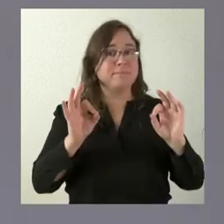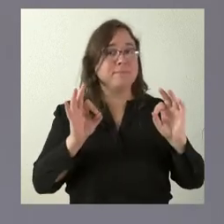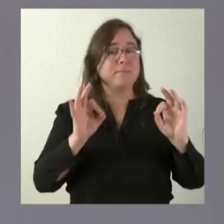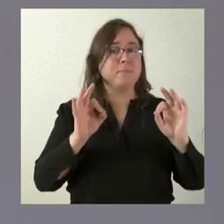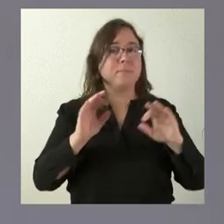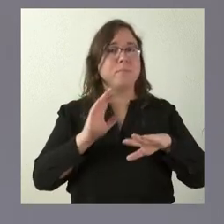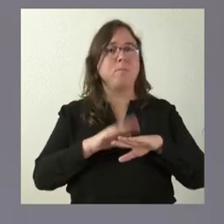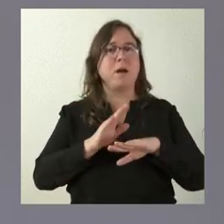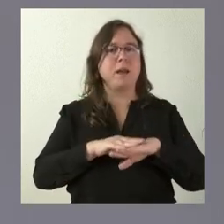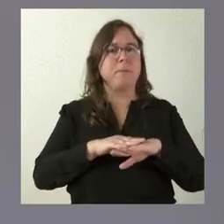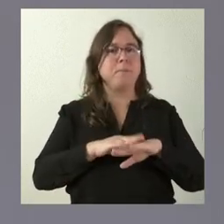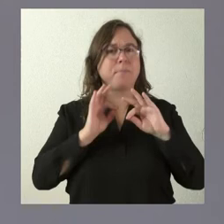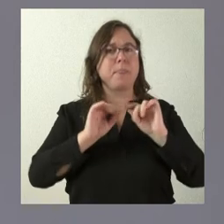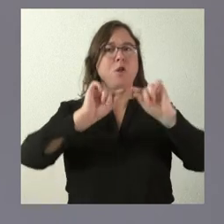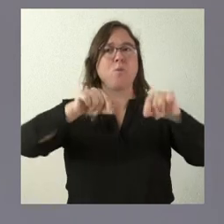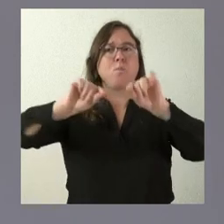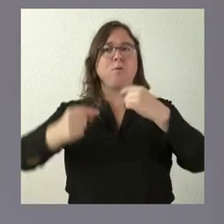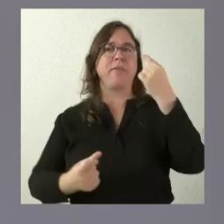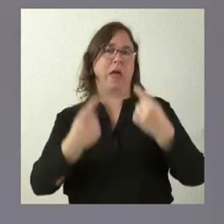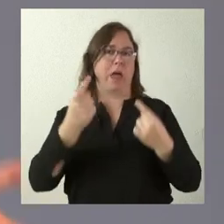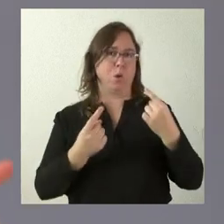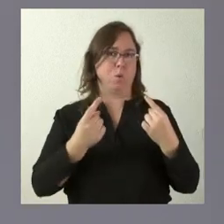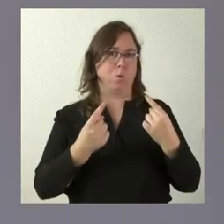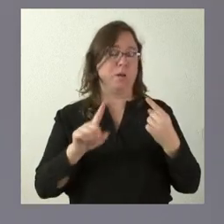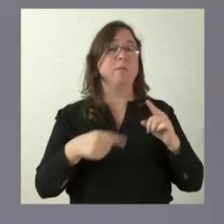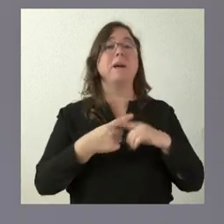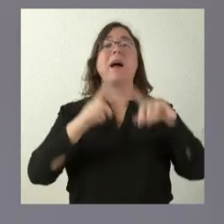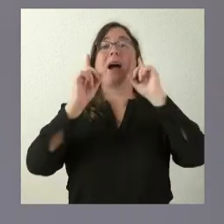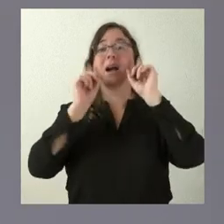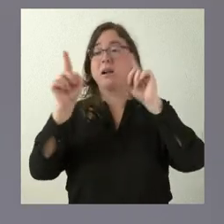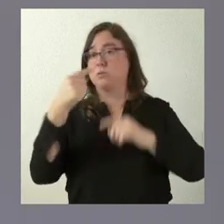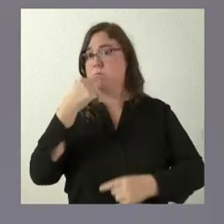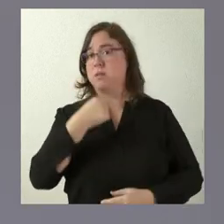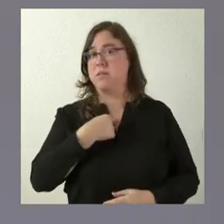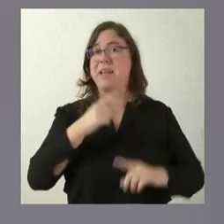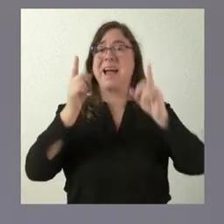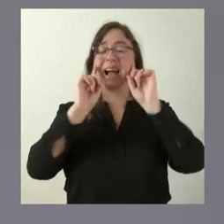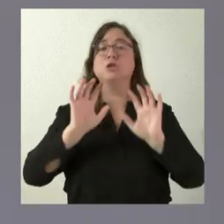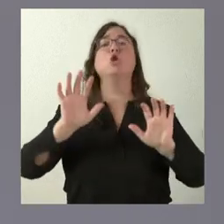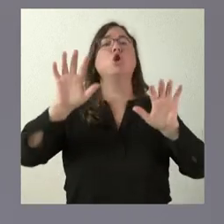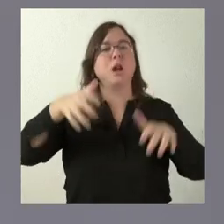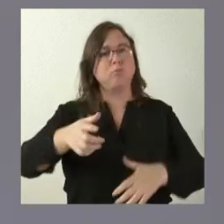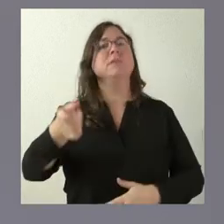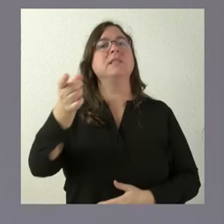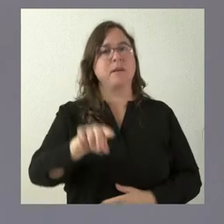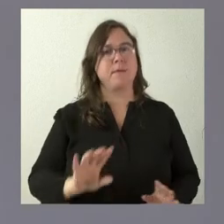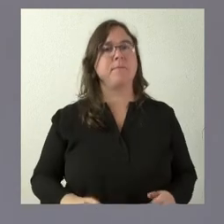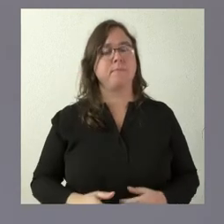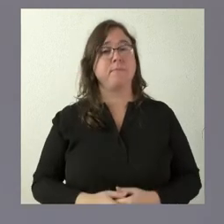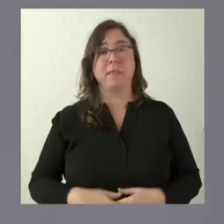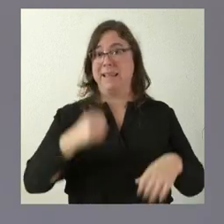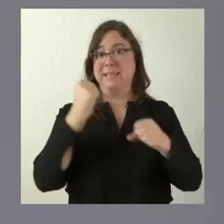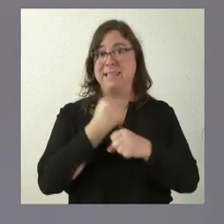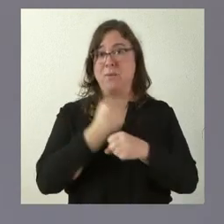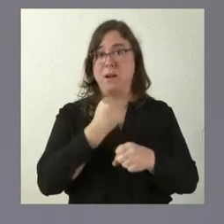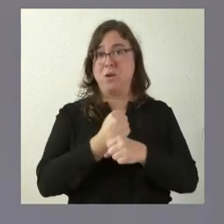para algunas provincias que hoy no lo tienen y el caso concreto que usted hoy plantea, que es el caso de León, también. Este trabajo, que